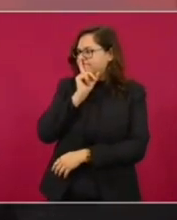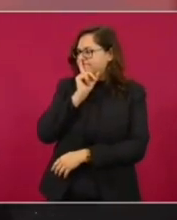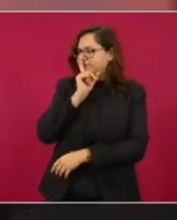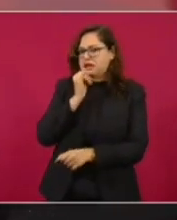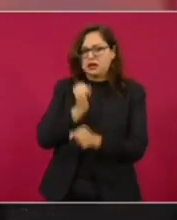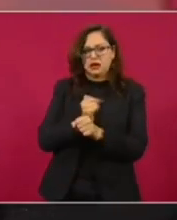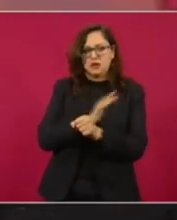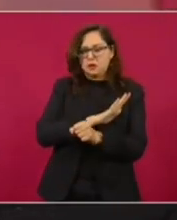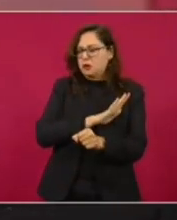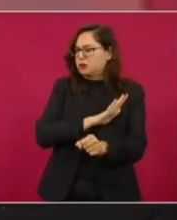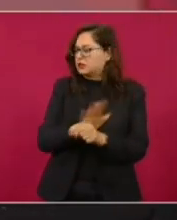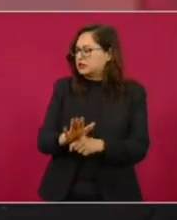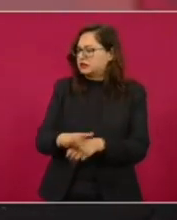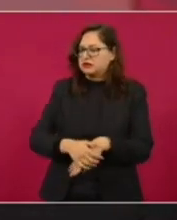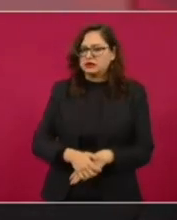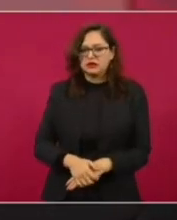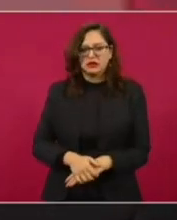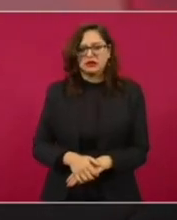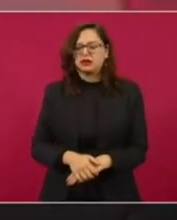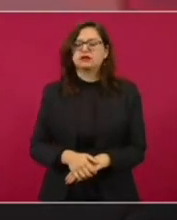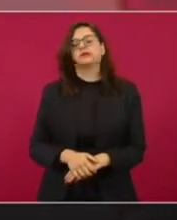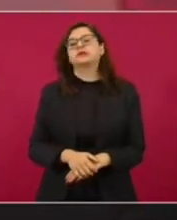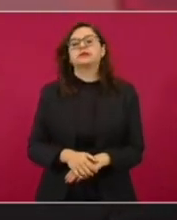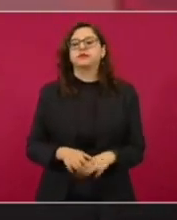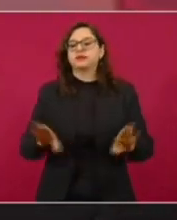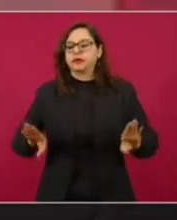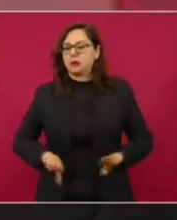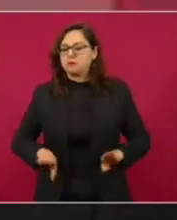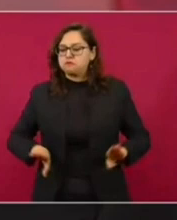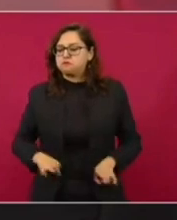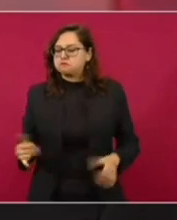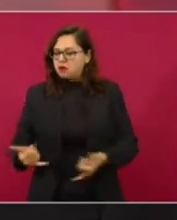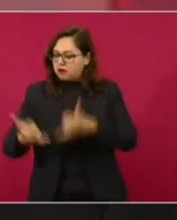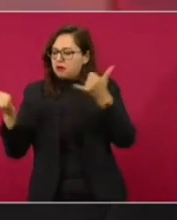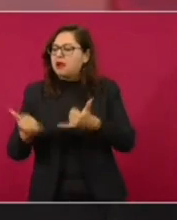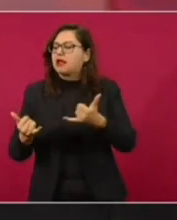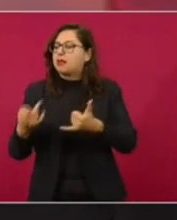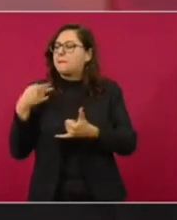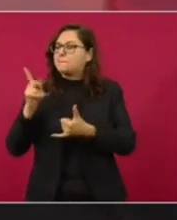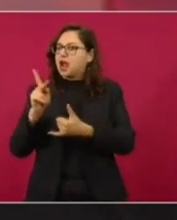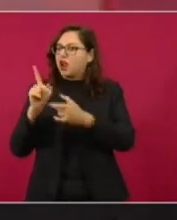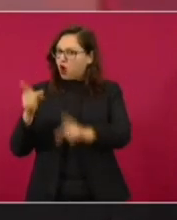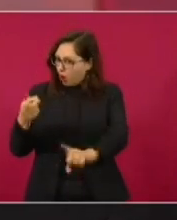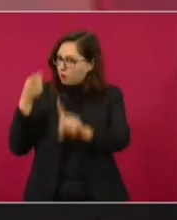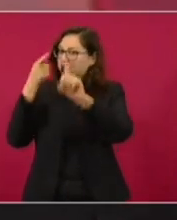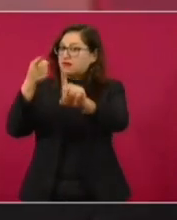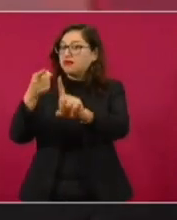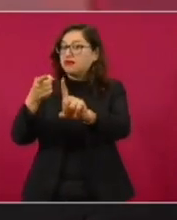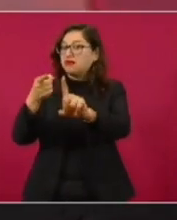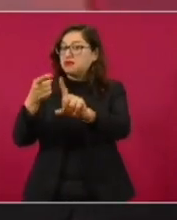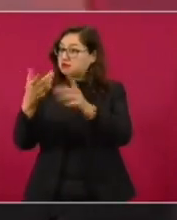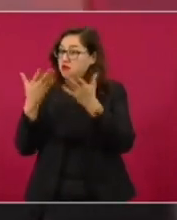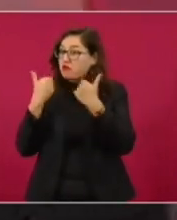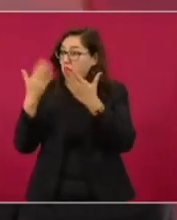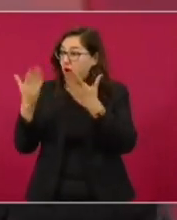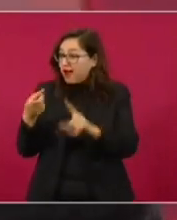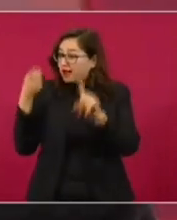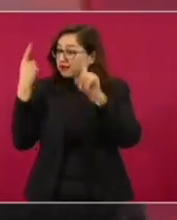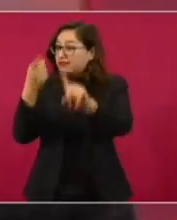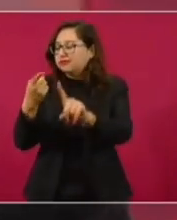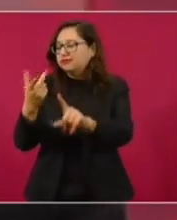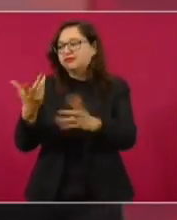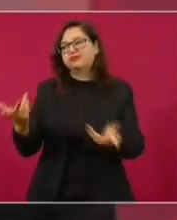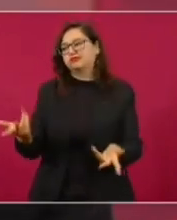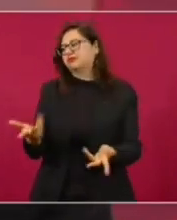sin causa. Entonces, que